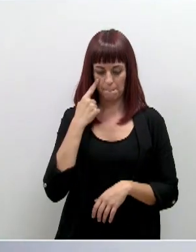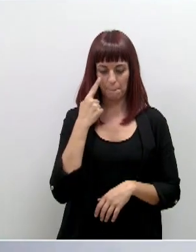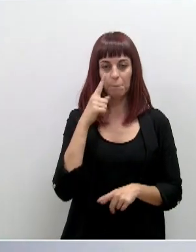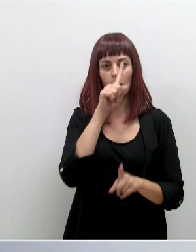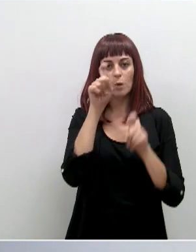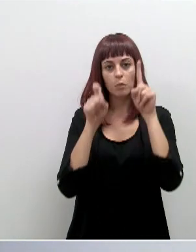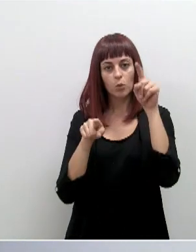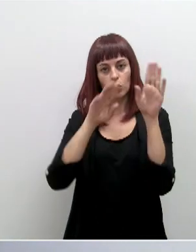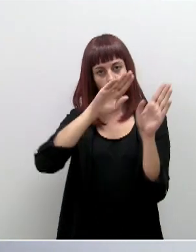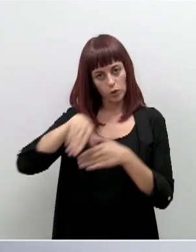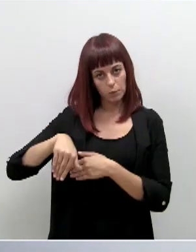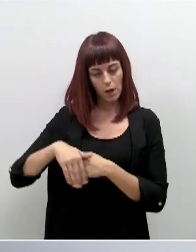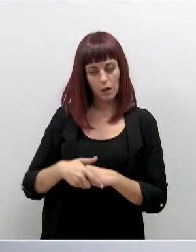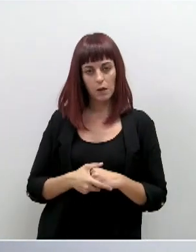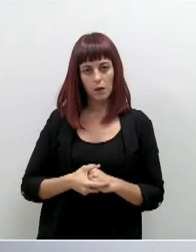cuestión.